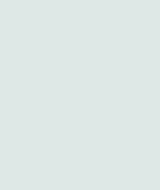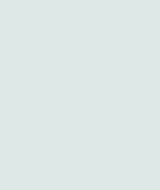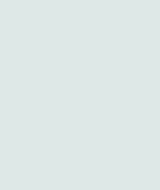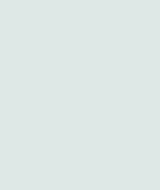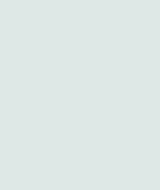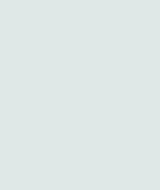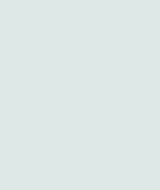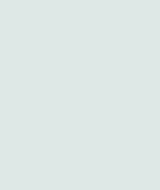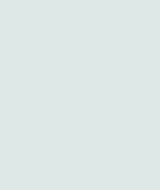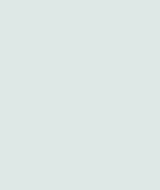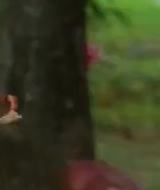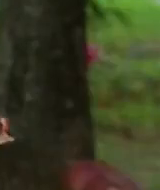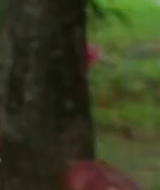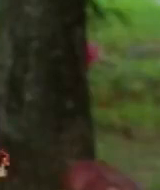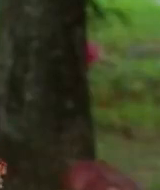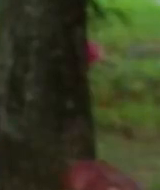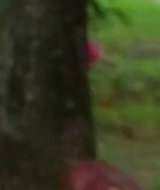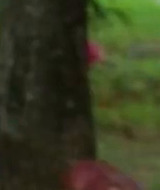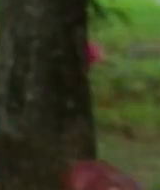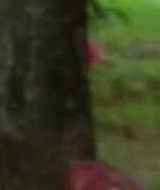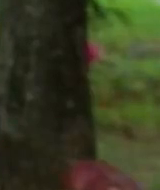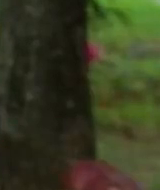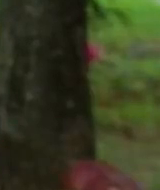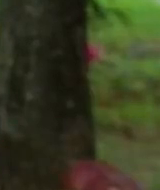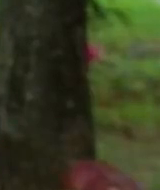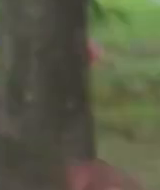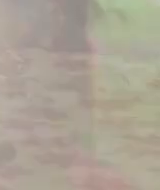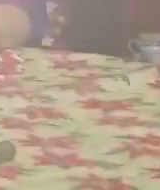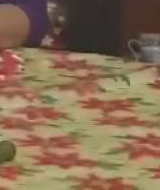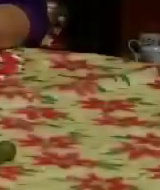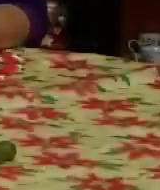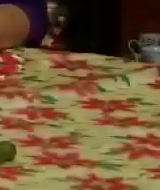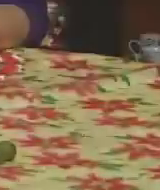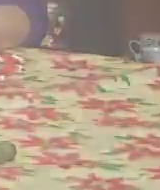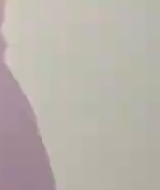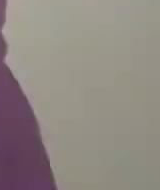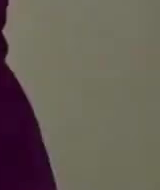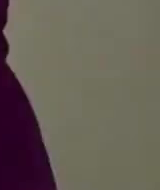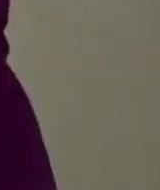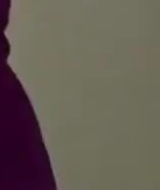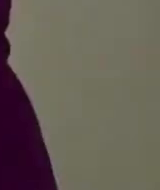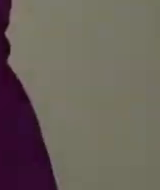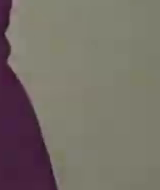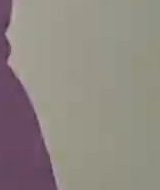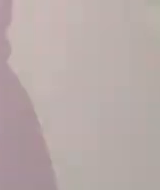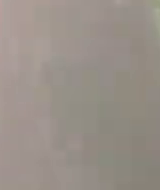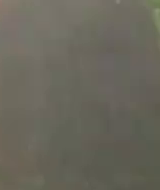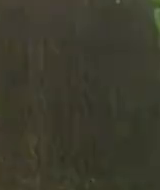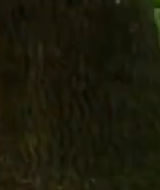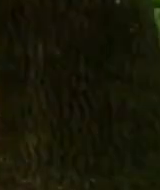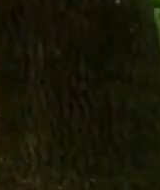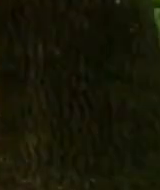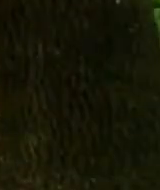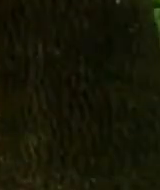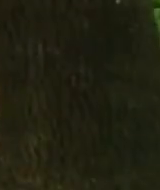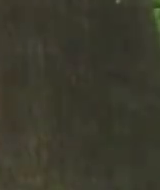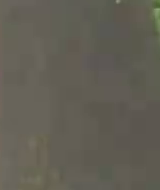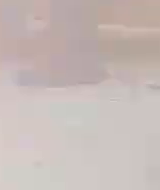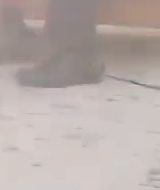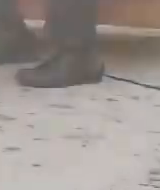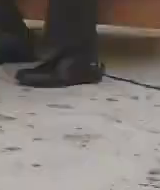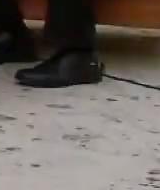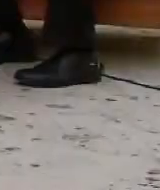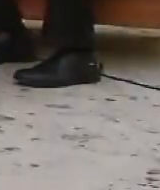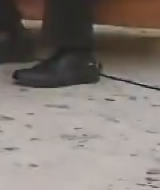de Nuevo León. Para todos ustedes a que nos sintonicen en este su programa, Vida Plena, todos los